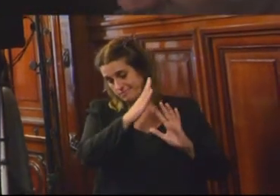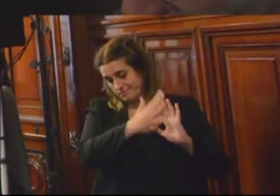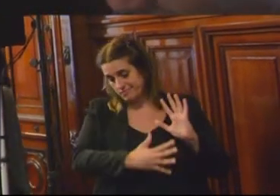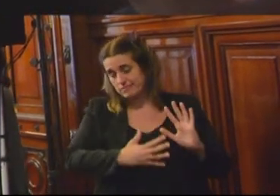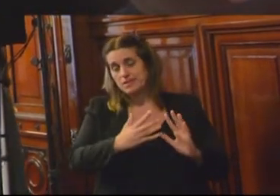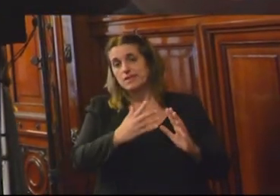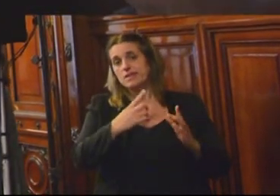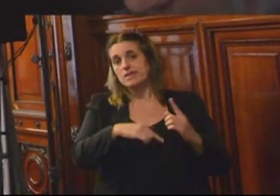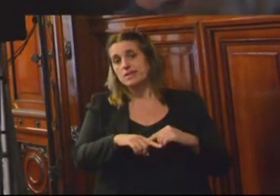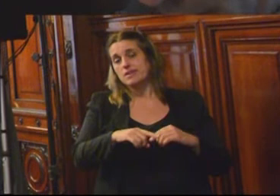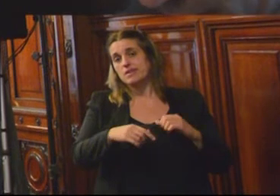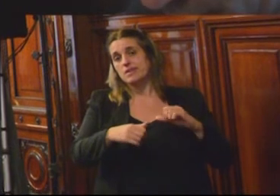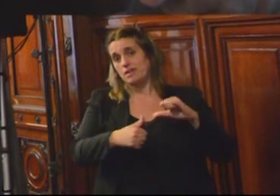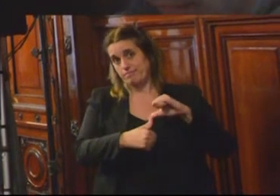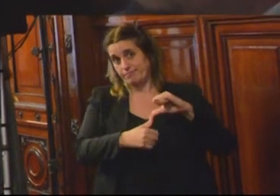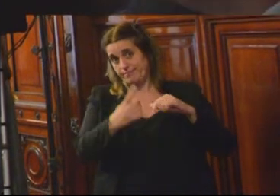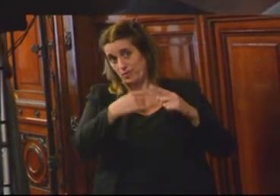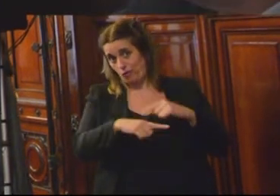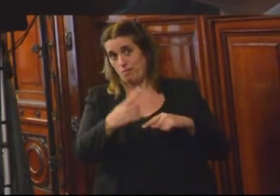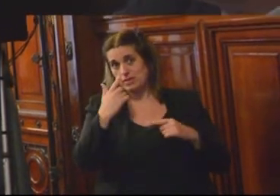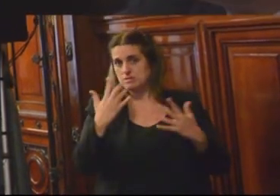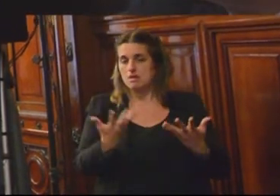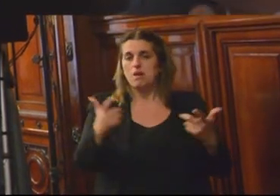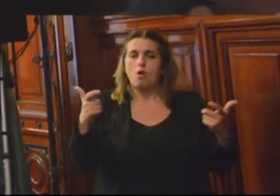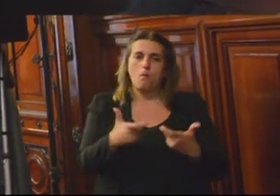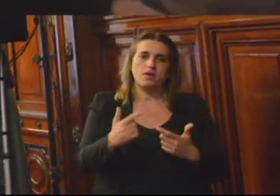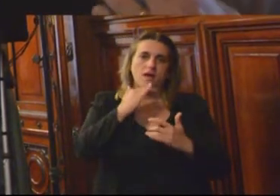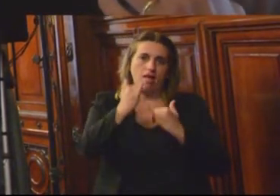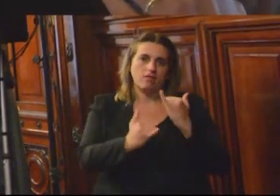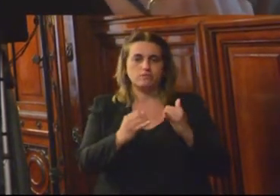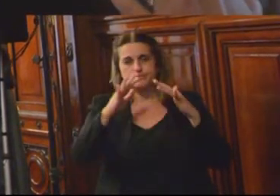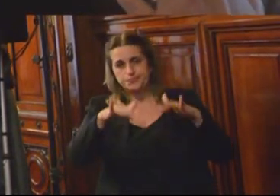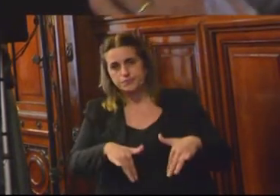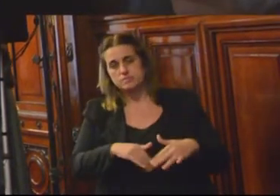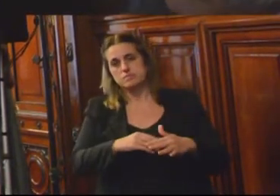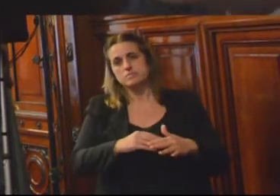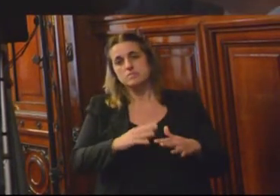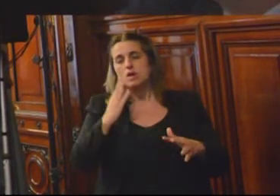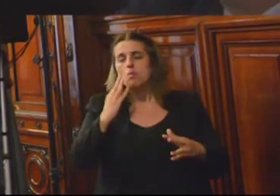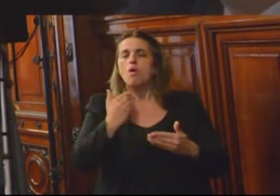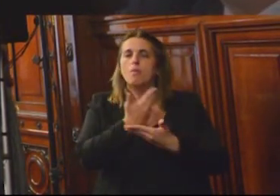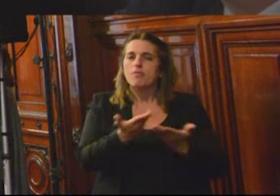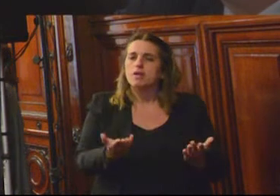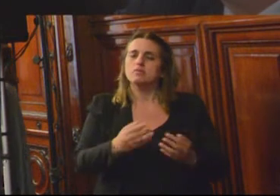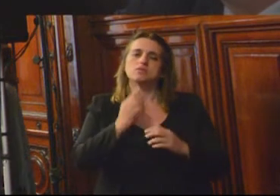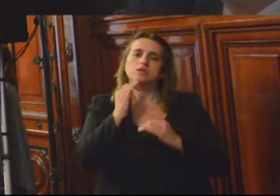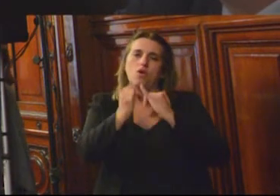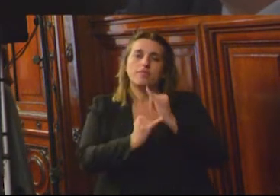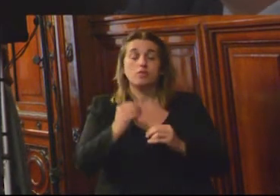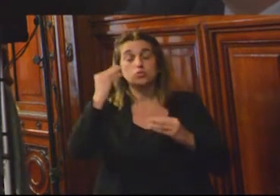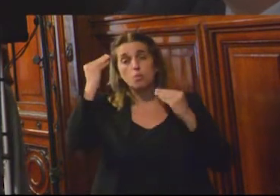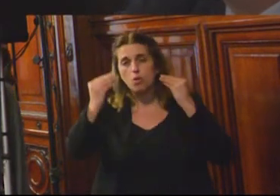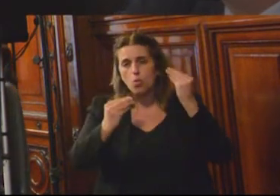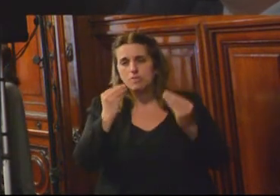que sacar comunicados dando cuenta o expresando su preocupación o cuestionamiento de